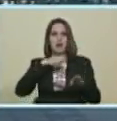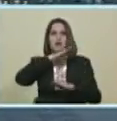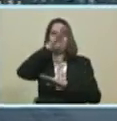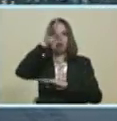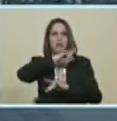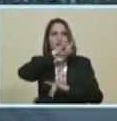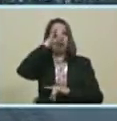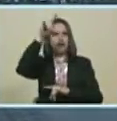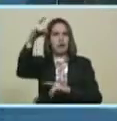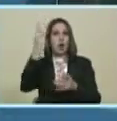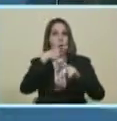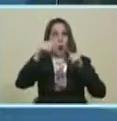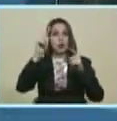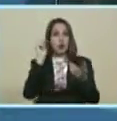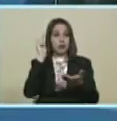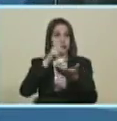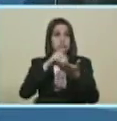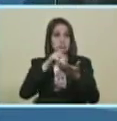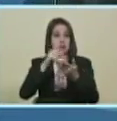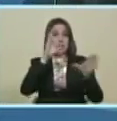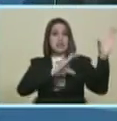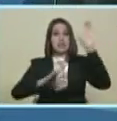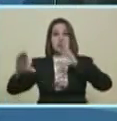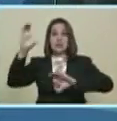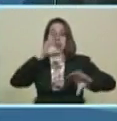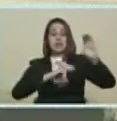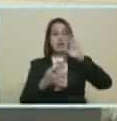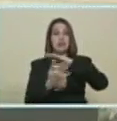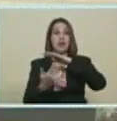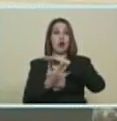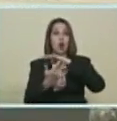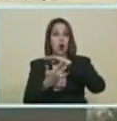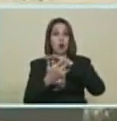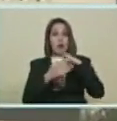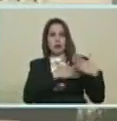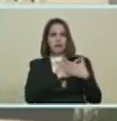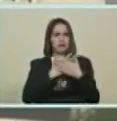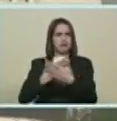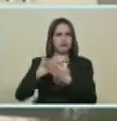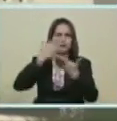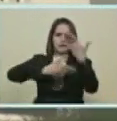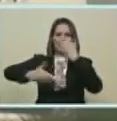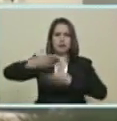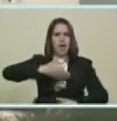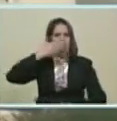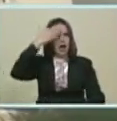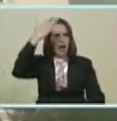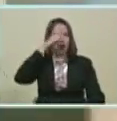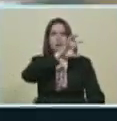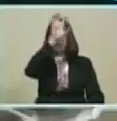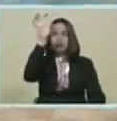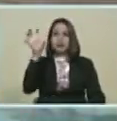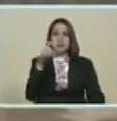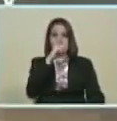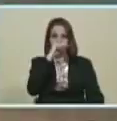Para participar En la cumbre de ciencia Y tecnología De la organización Para la cooperación Islámica OIC